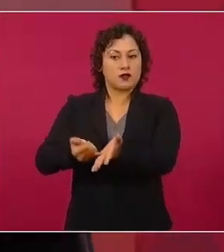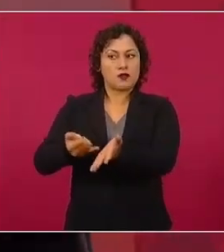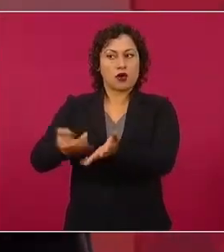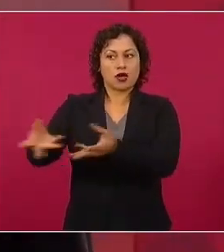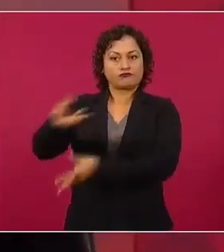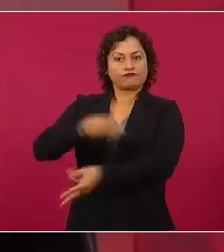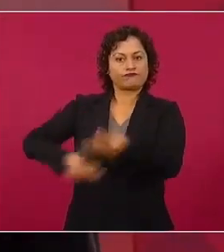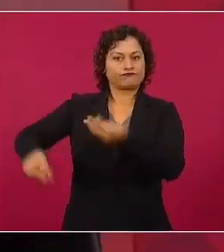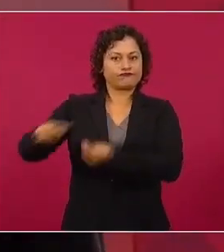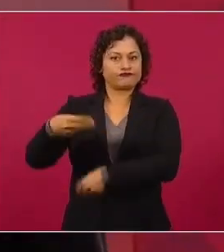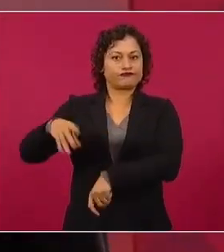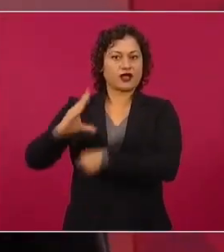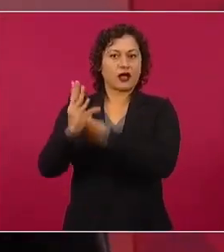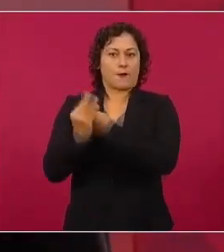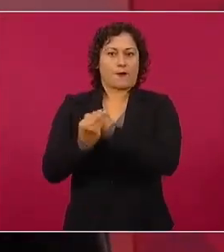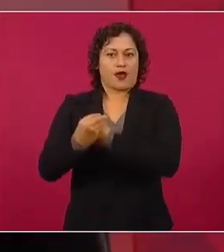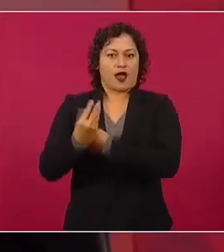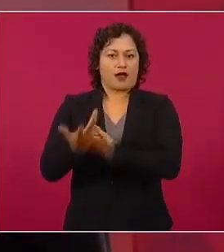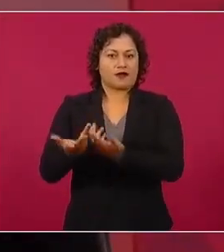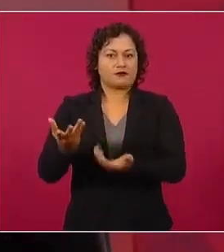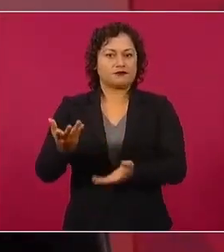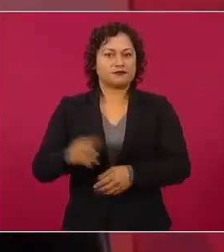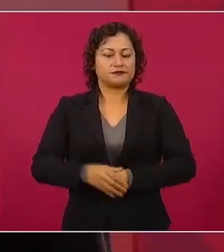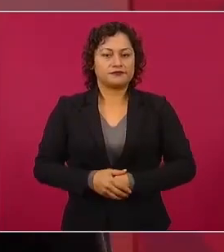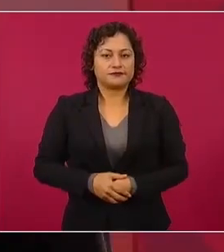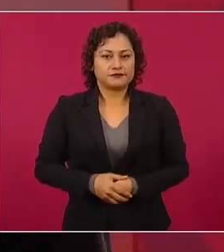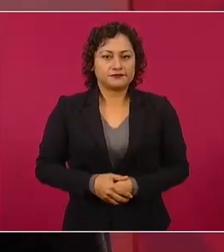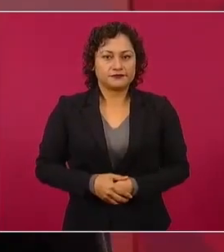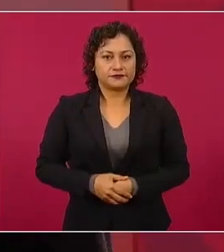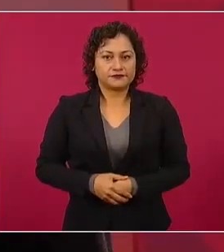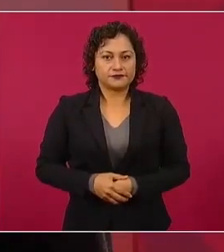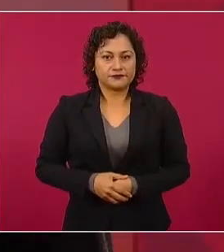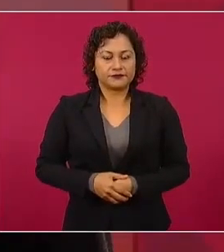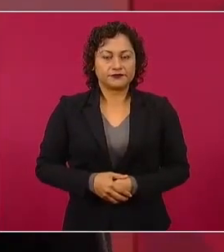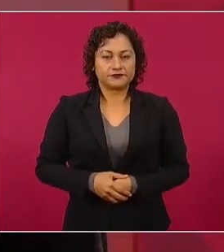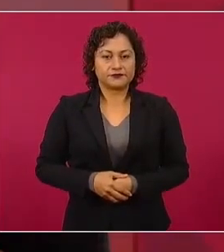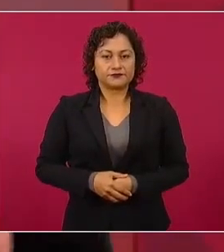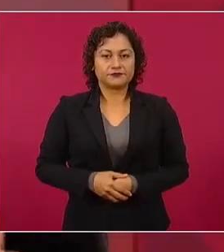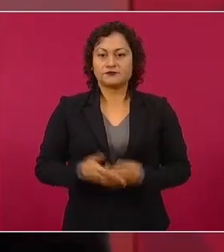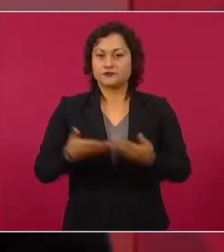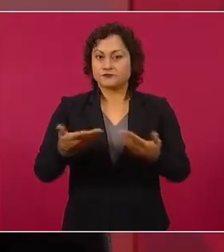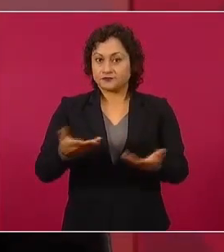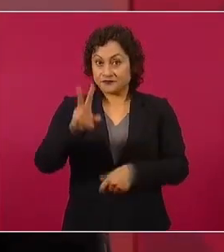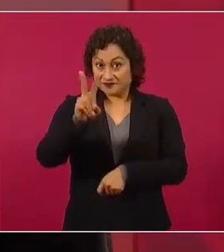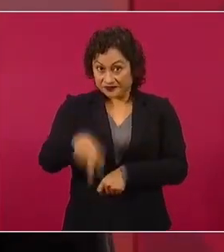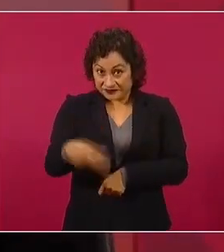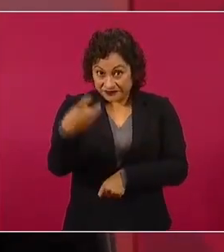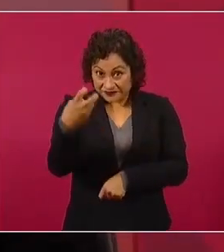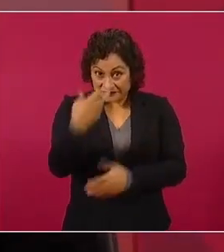condonación de impuestos y era legal,